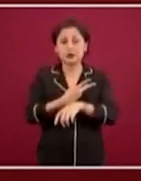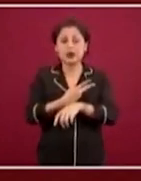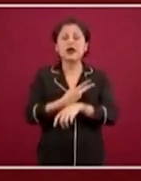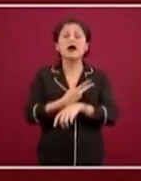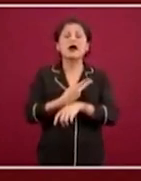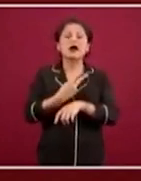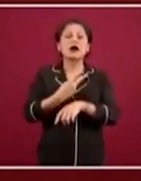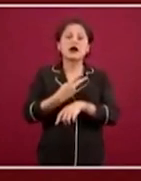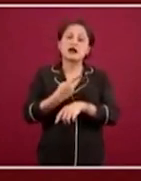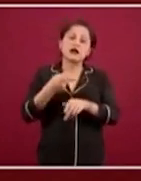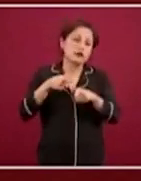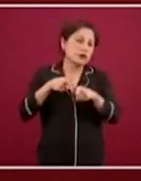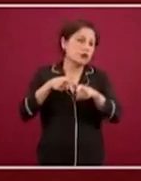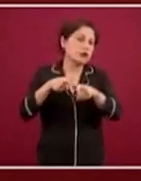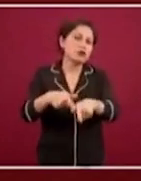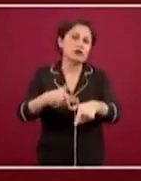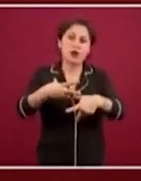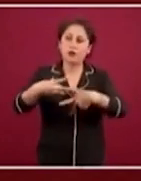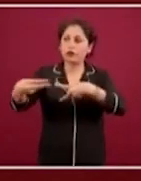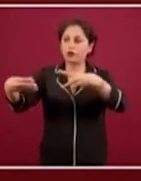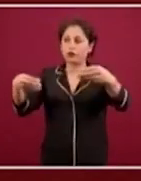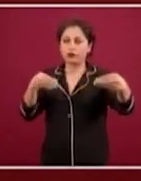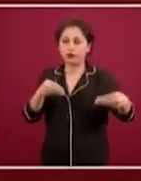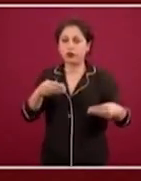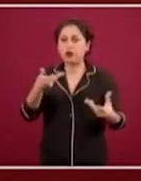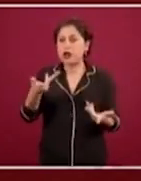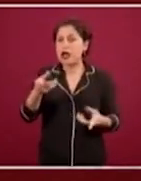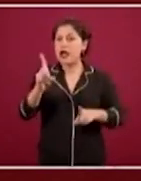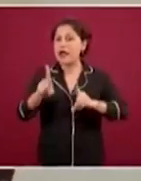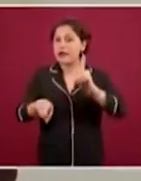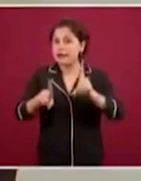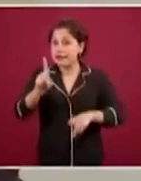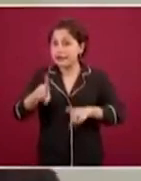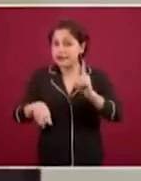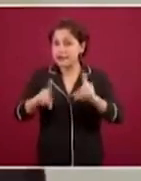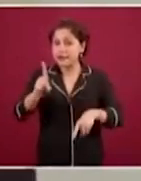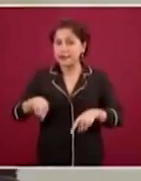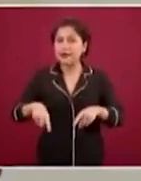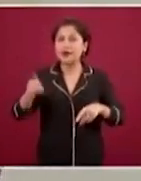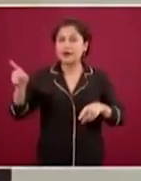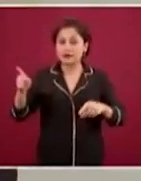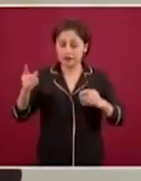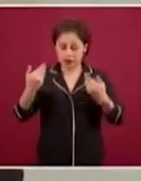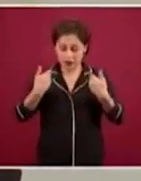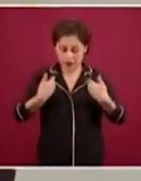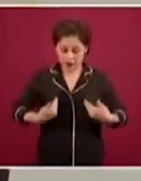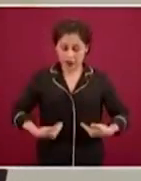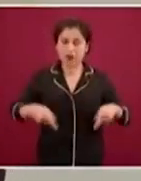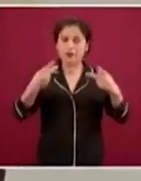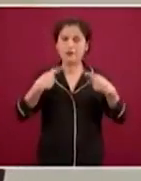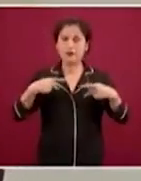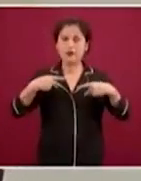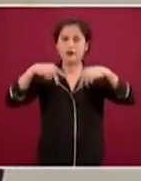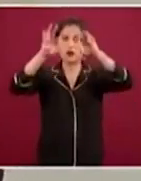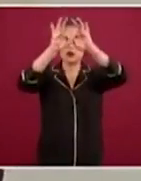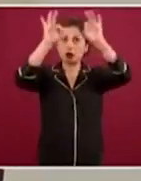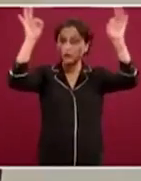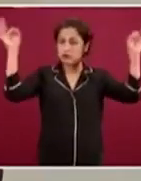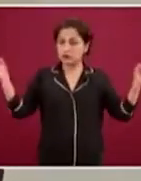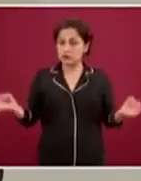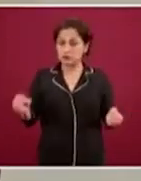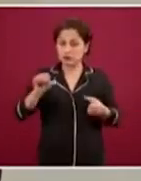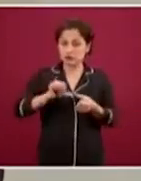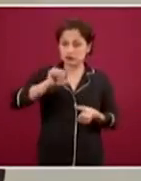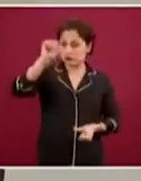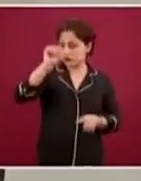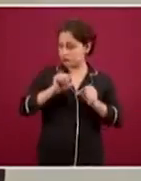técnicamente recomendado, y ese depende del volumen de la persona, del área a cubrir y también de la potencia